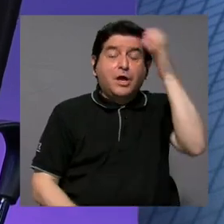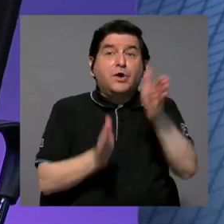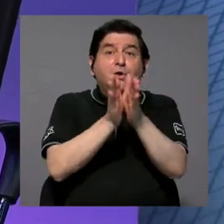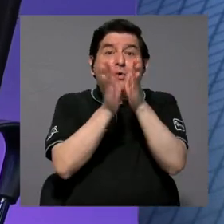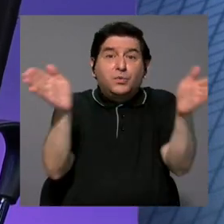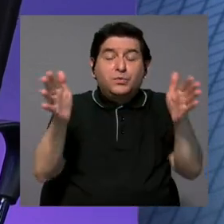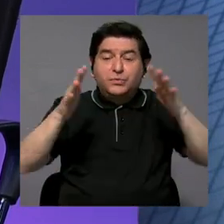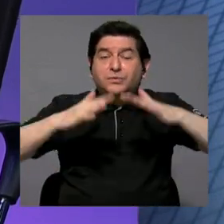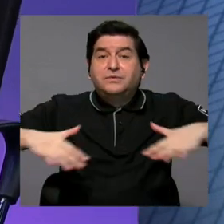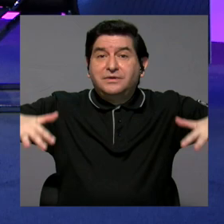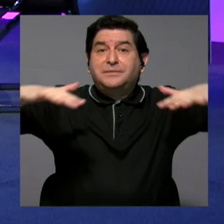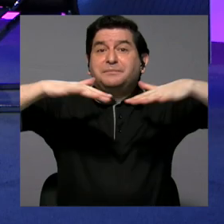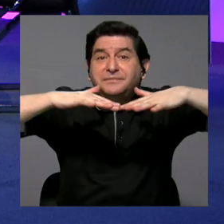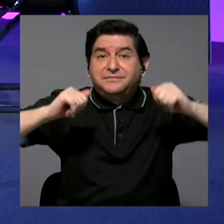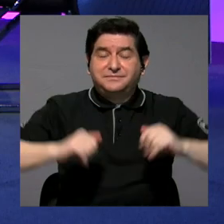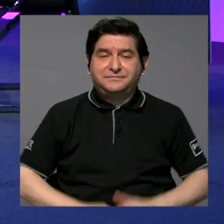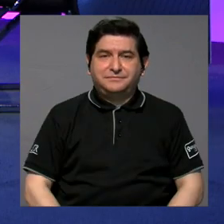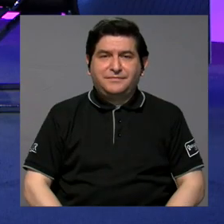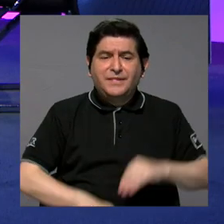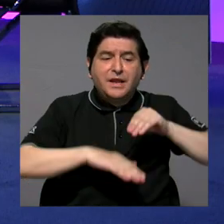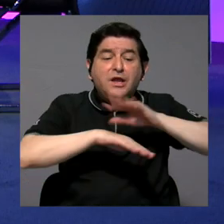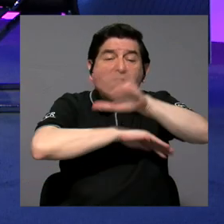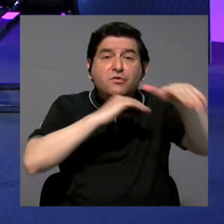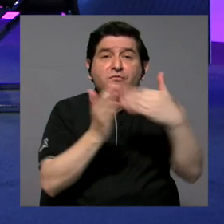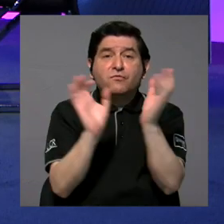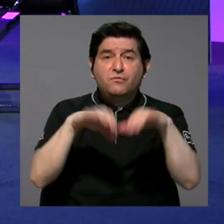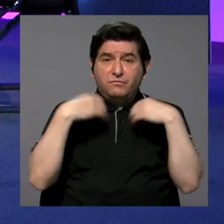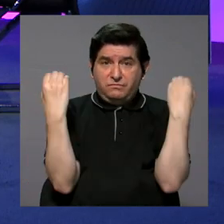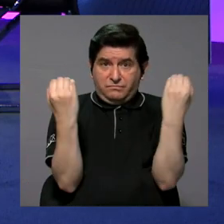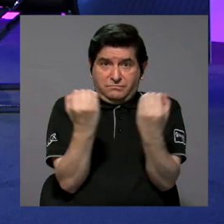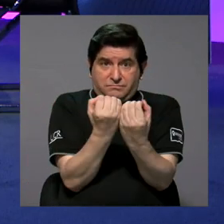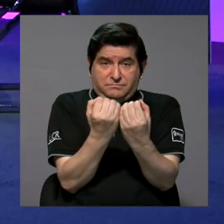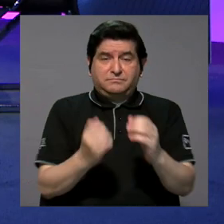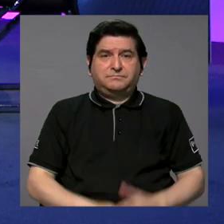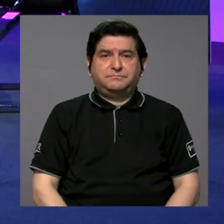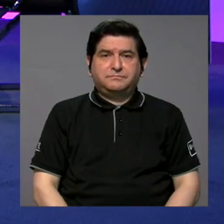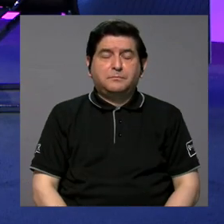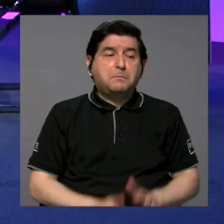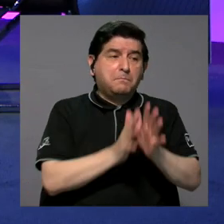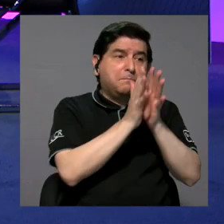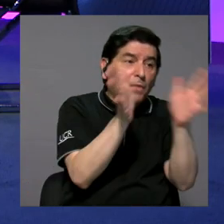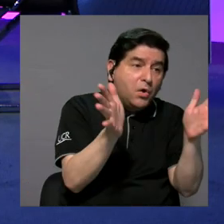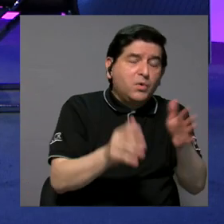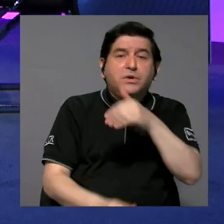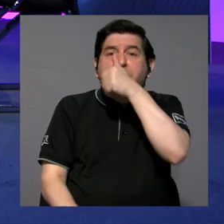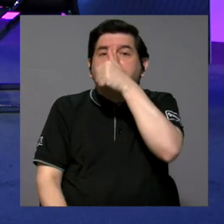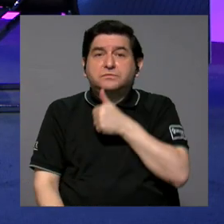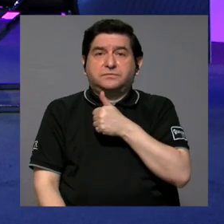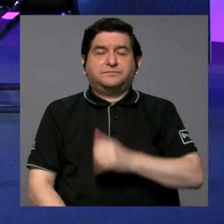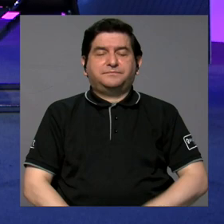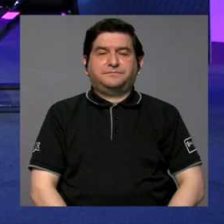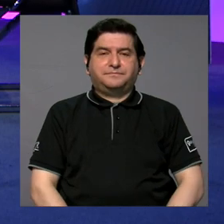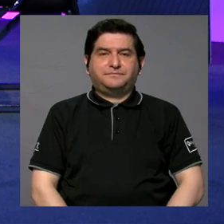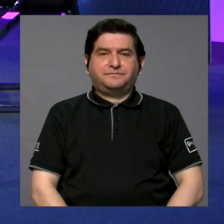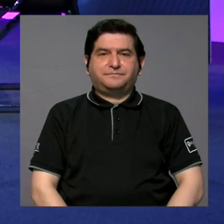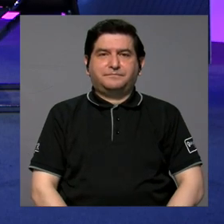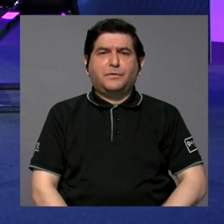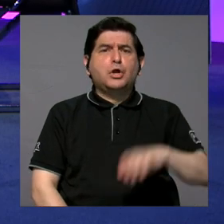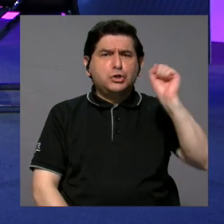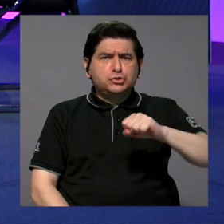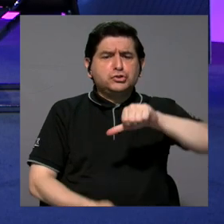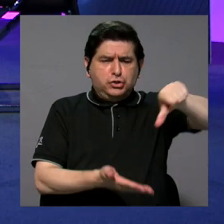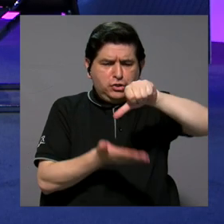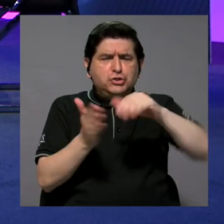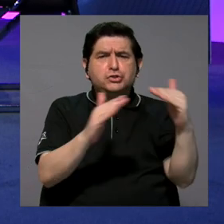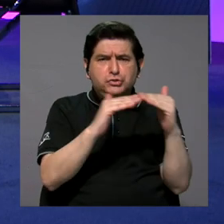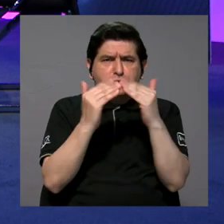general, en el ambiente, permea todas las organizaciones, tanto públicas como privadas. Entonces, sí, los centros